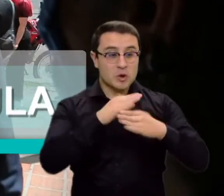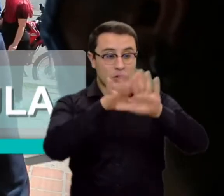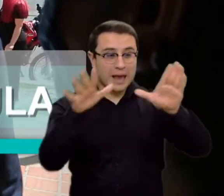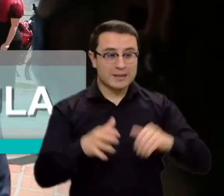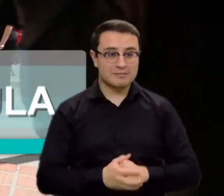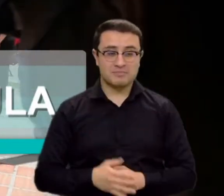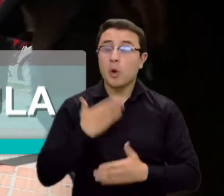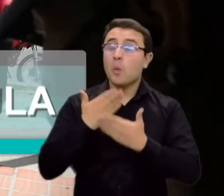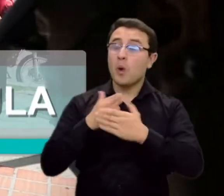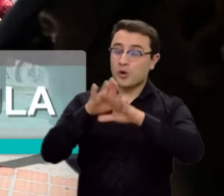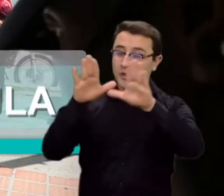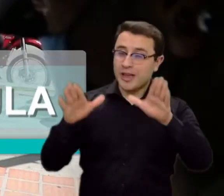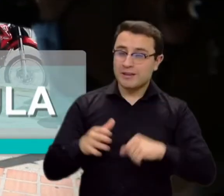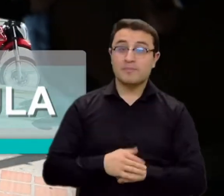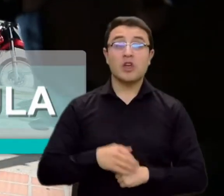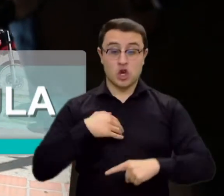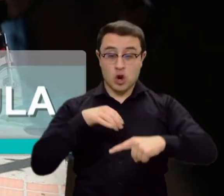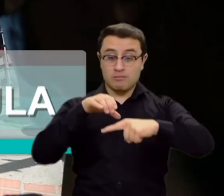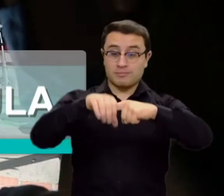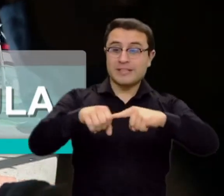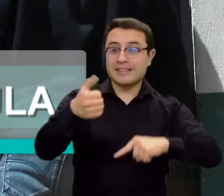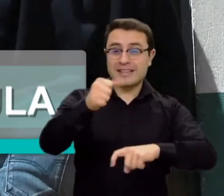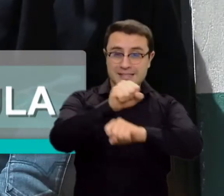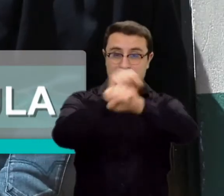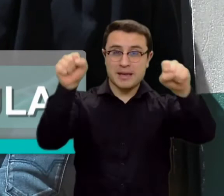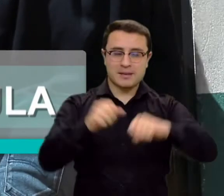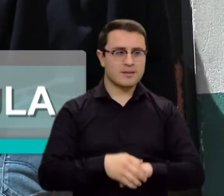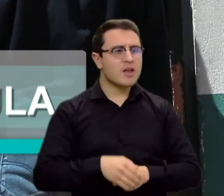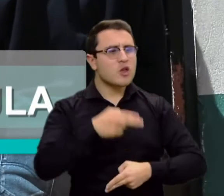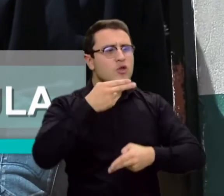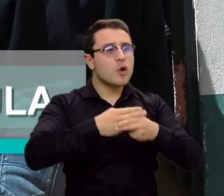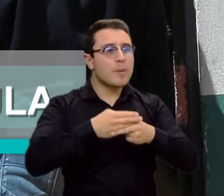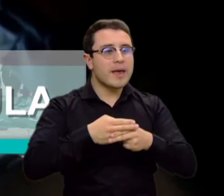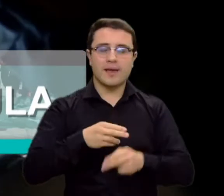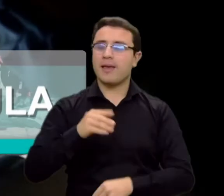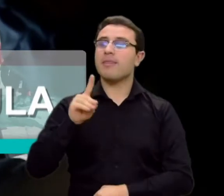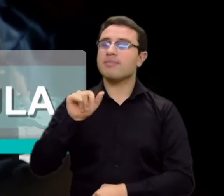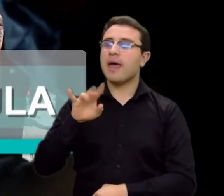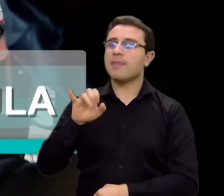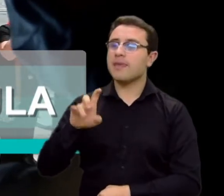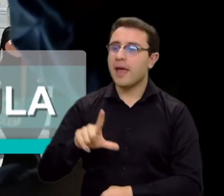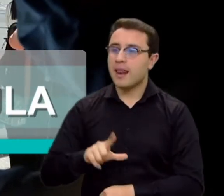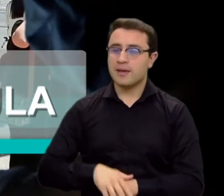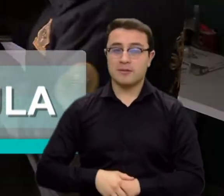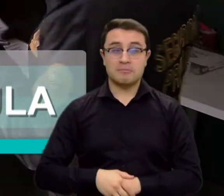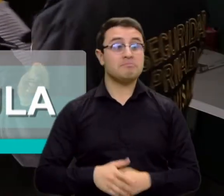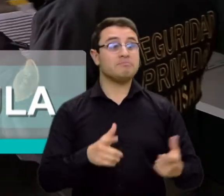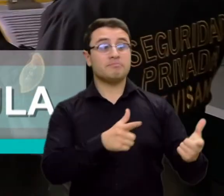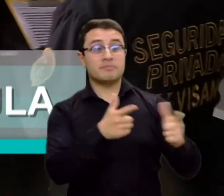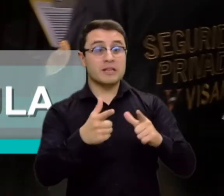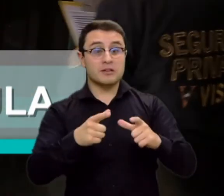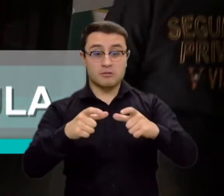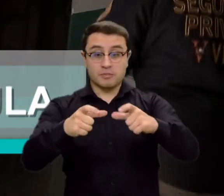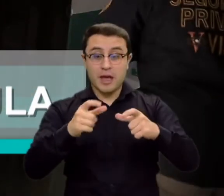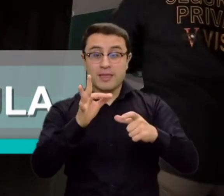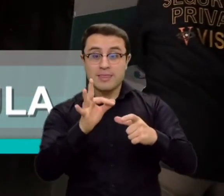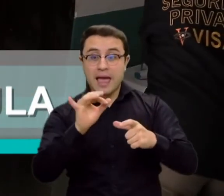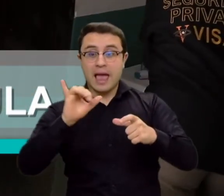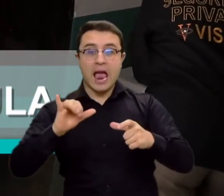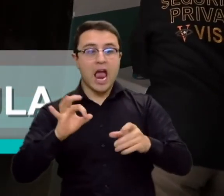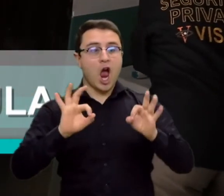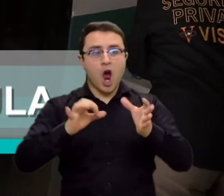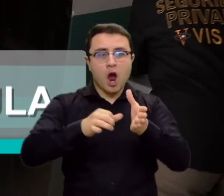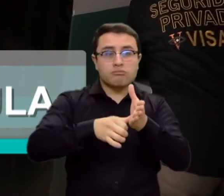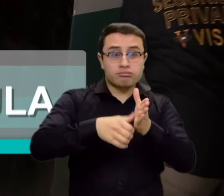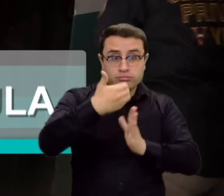Buenos días. Buenos días, amor. Tengo cita a las 10 de la mañana. ¿Nombre? Daniel Cadávit. Listo, ma. ¿También está o...